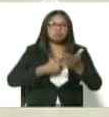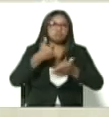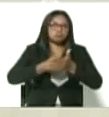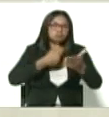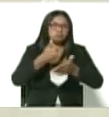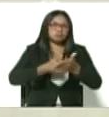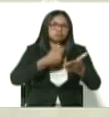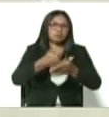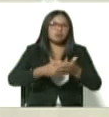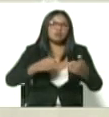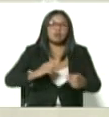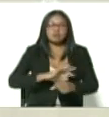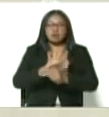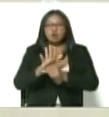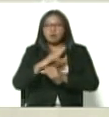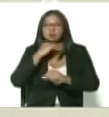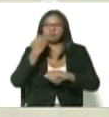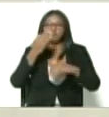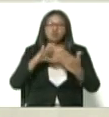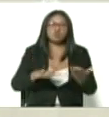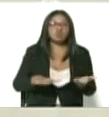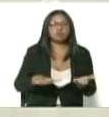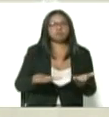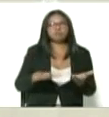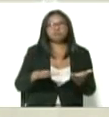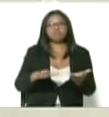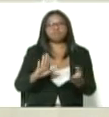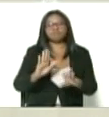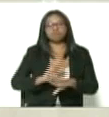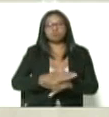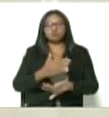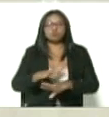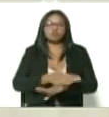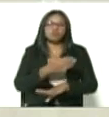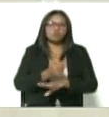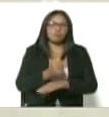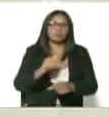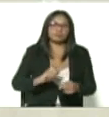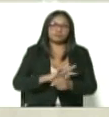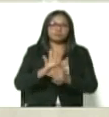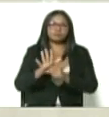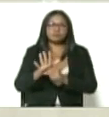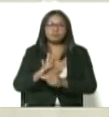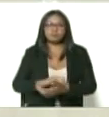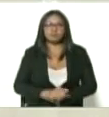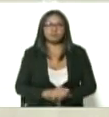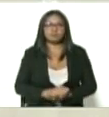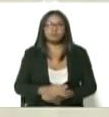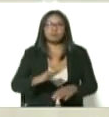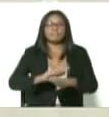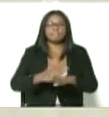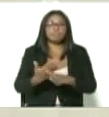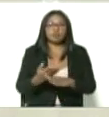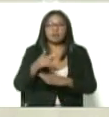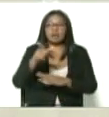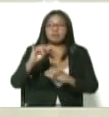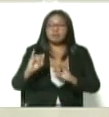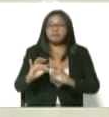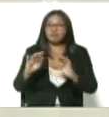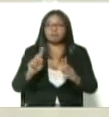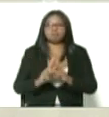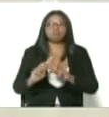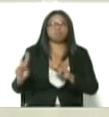el COVID-19 y falleció justamente víctima de esta pandemia porque nunca se apartó de sus